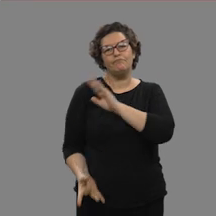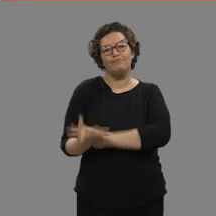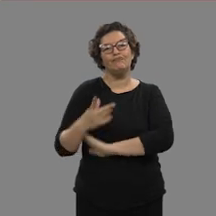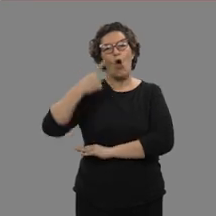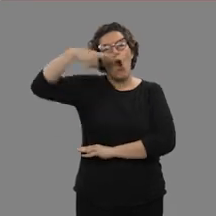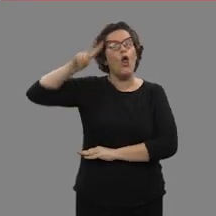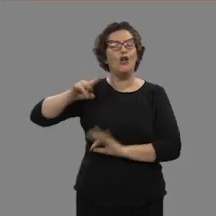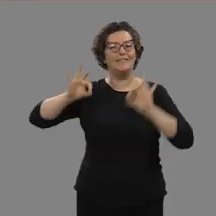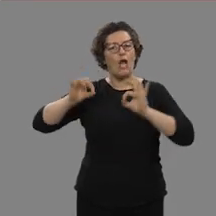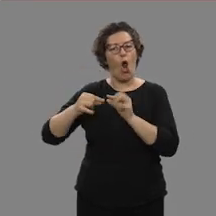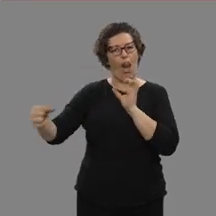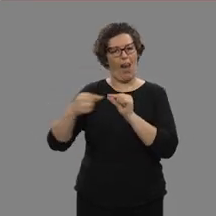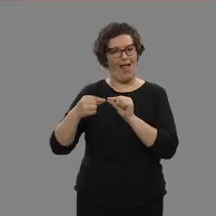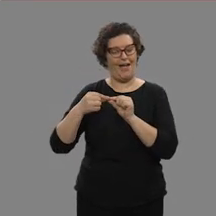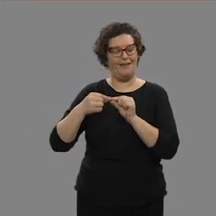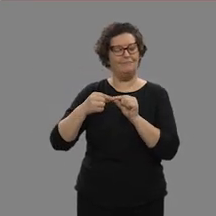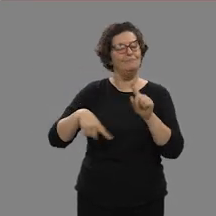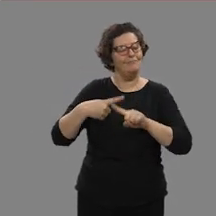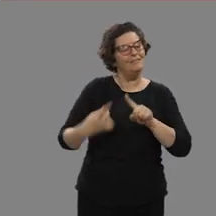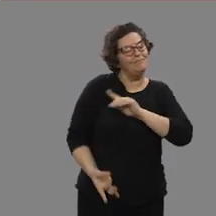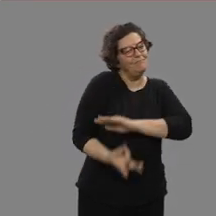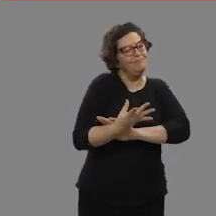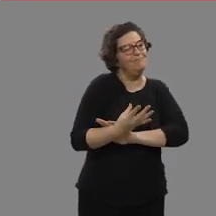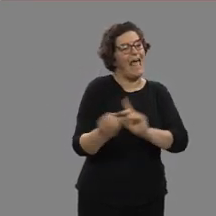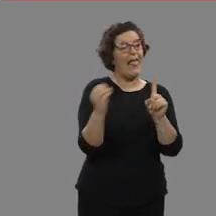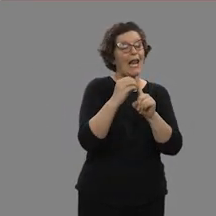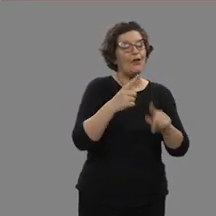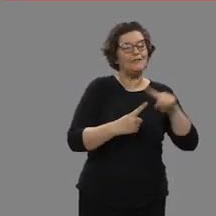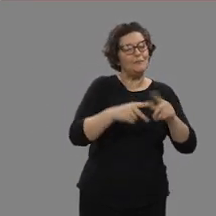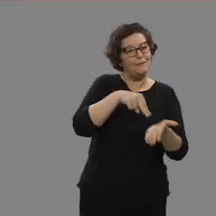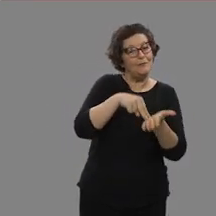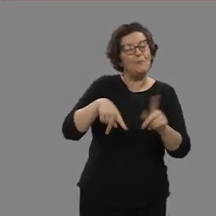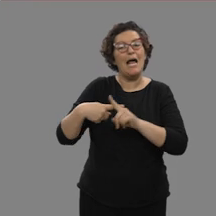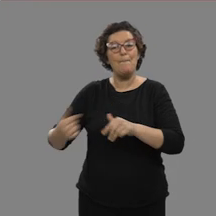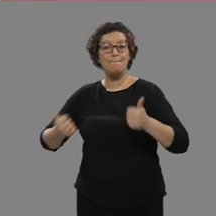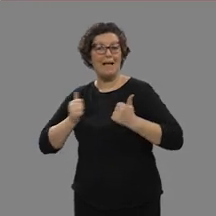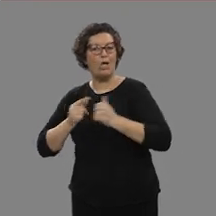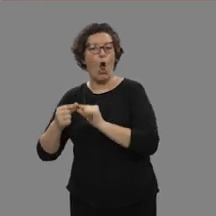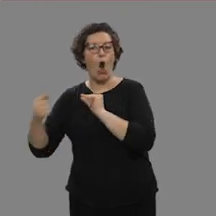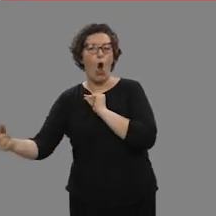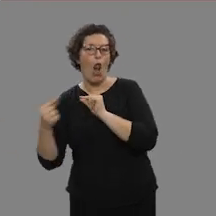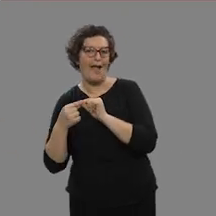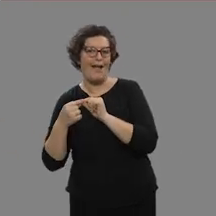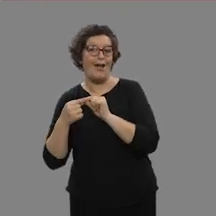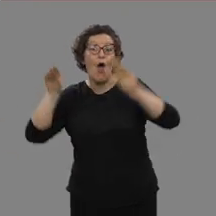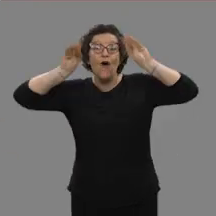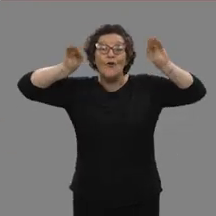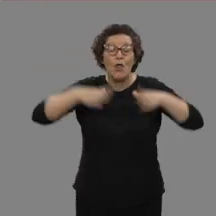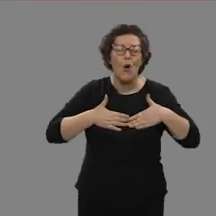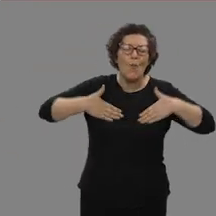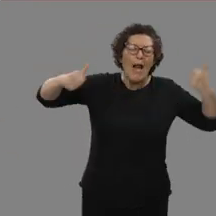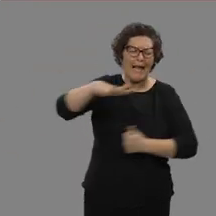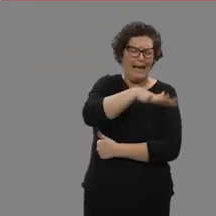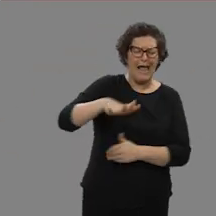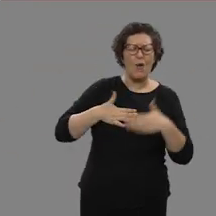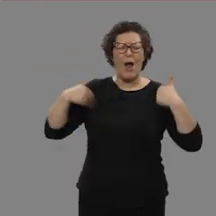URJC Online. Grados semipresenciales, másteres online. Formación abierta en cualquier lugar,